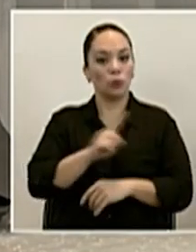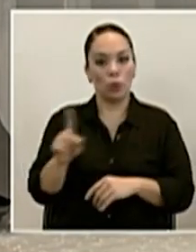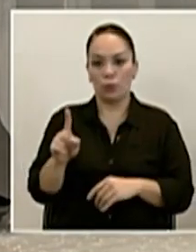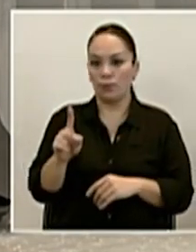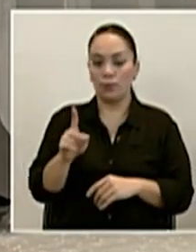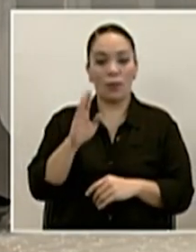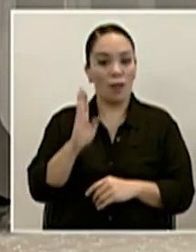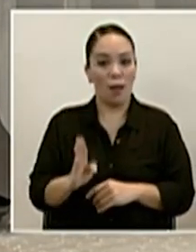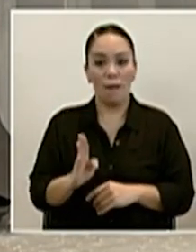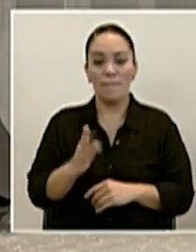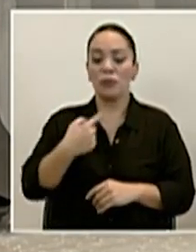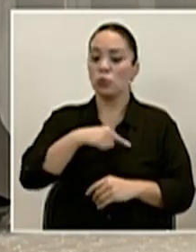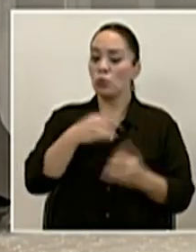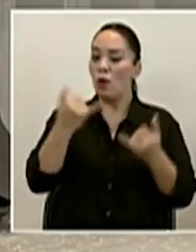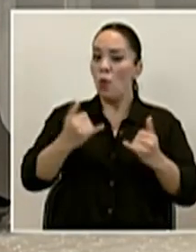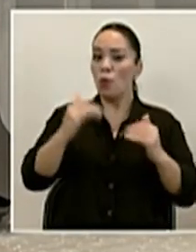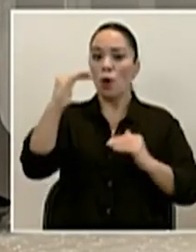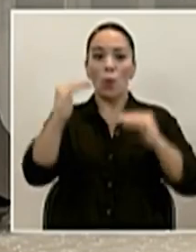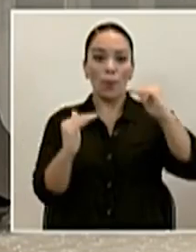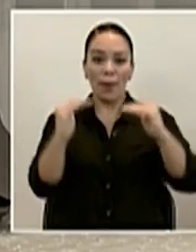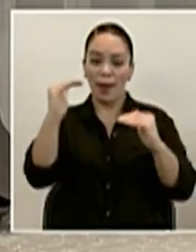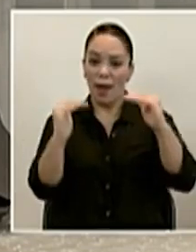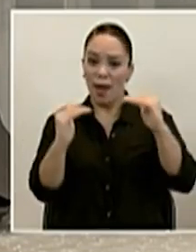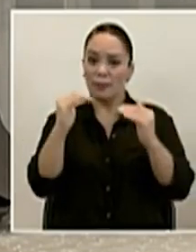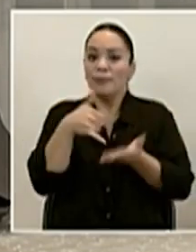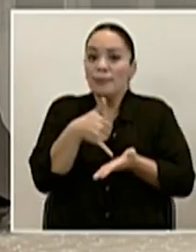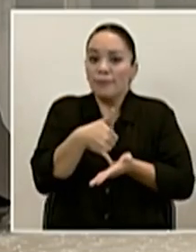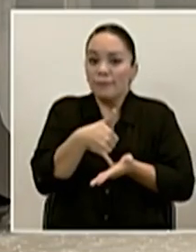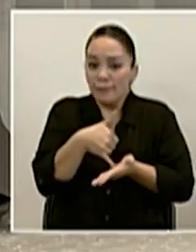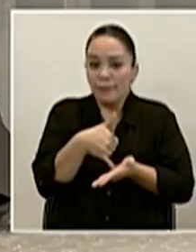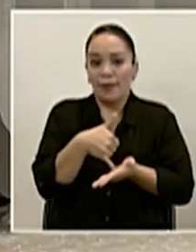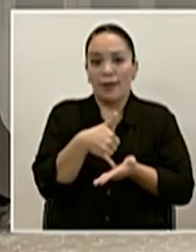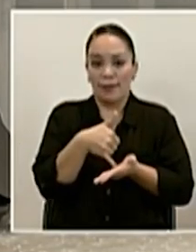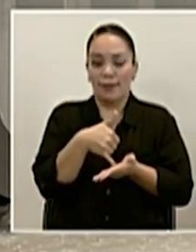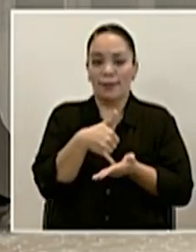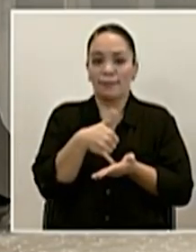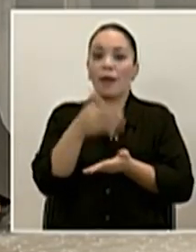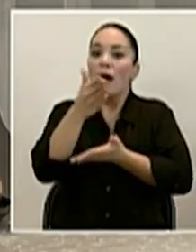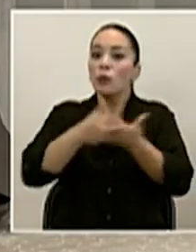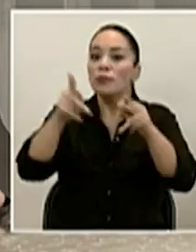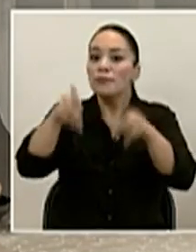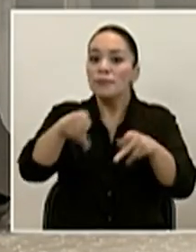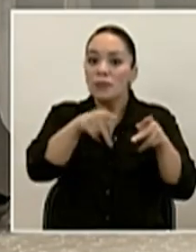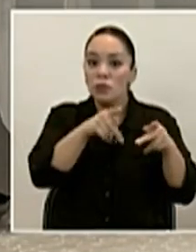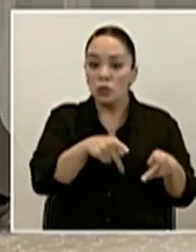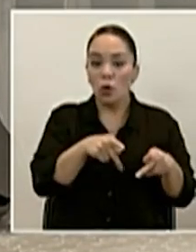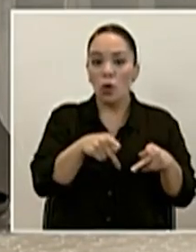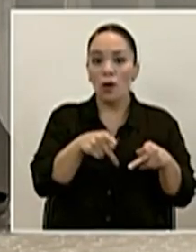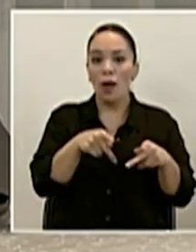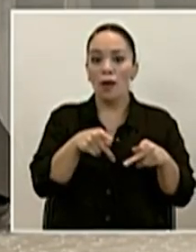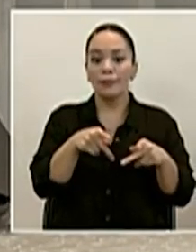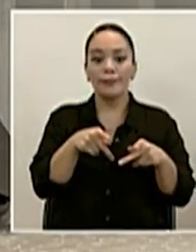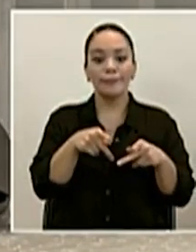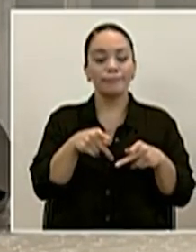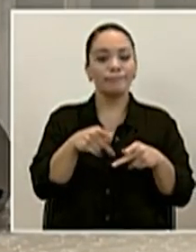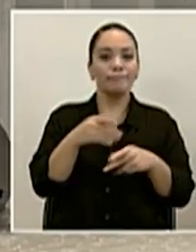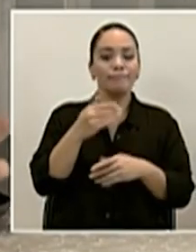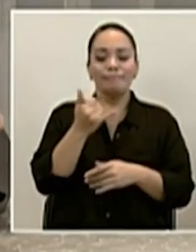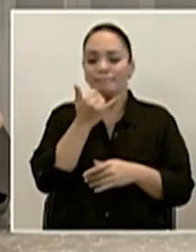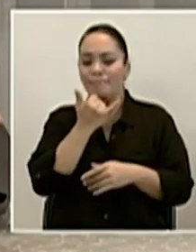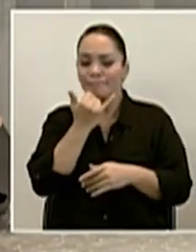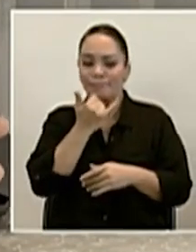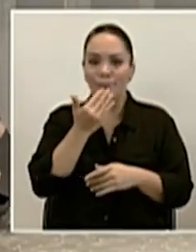Vivimos en un balance que es frágil y con que algunas personas hagan cuestiones incorrectas,